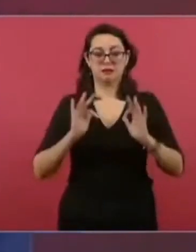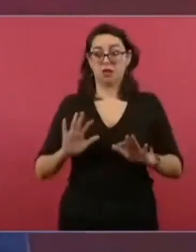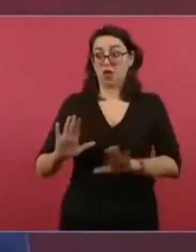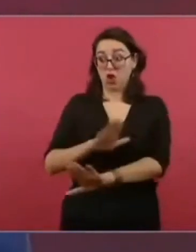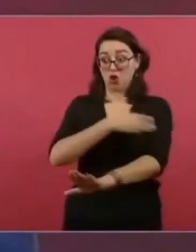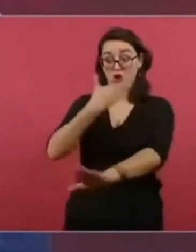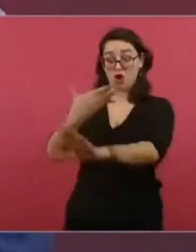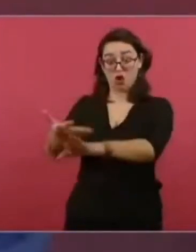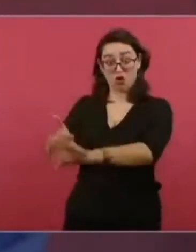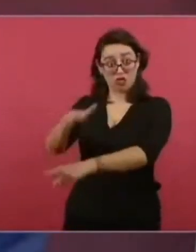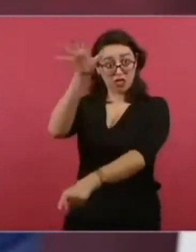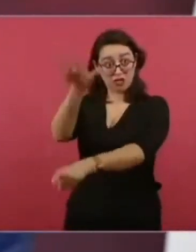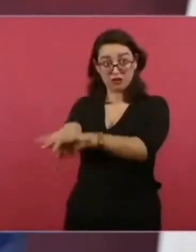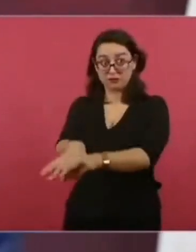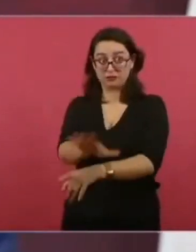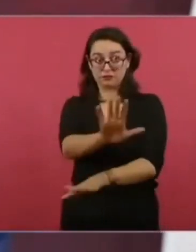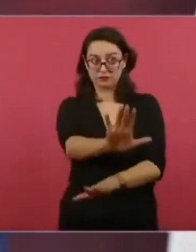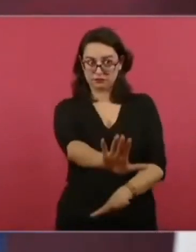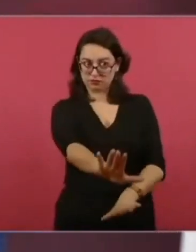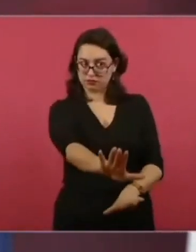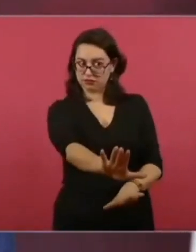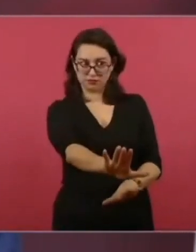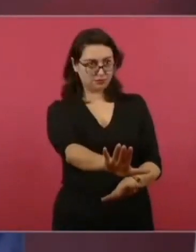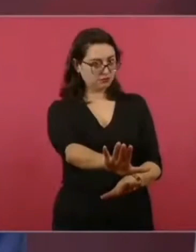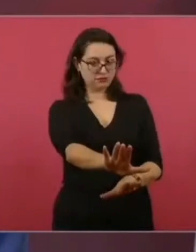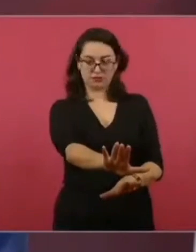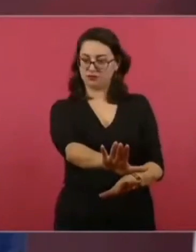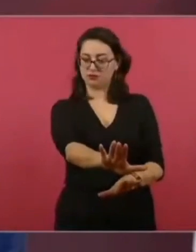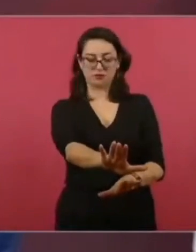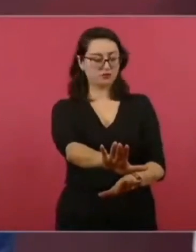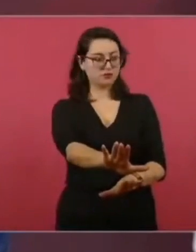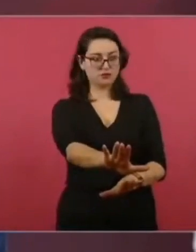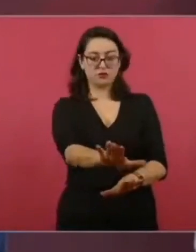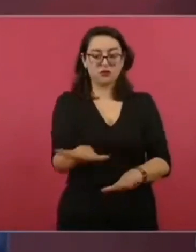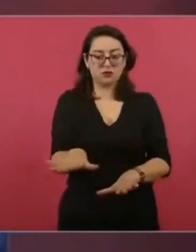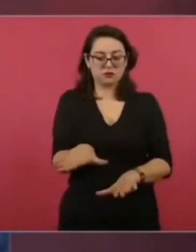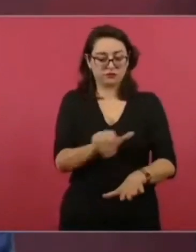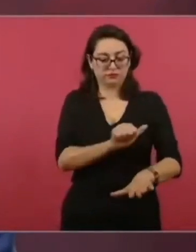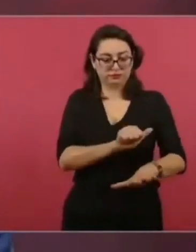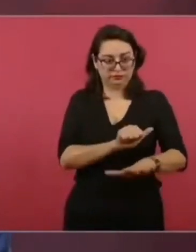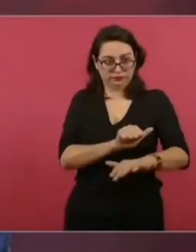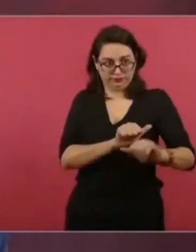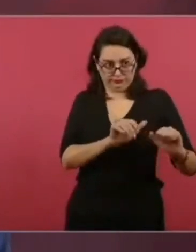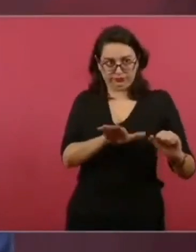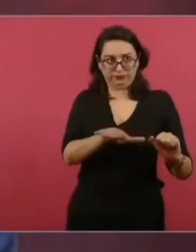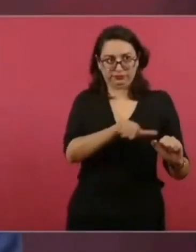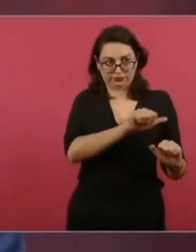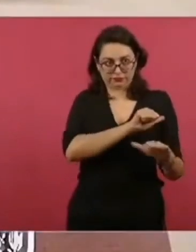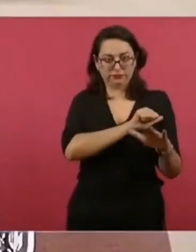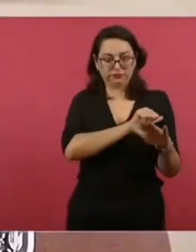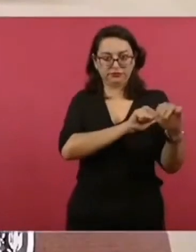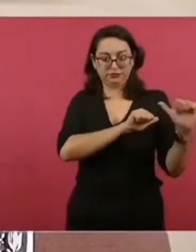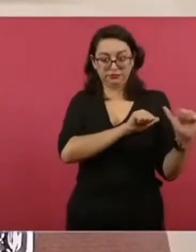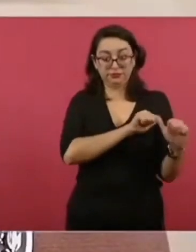Porque puede ser que los jefes anden buscando eso.